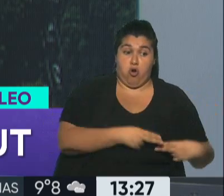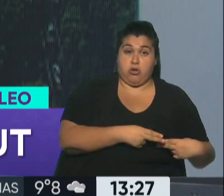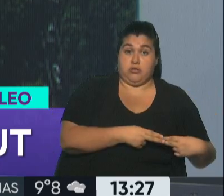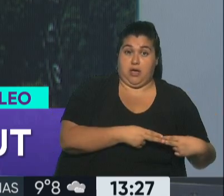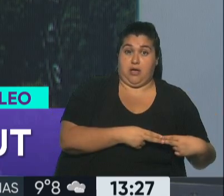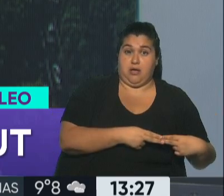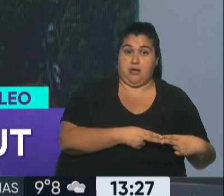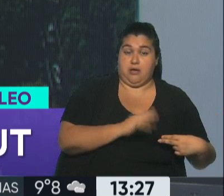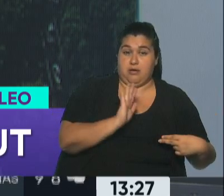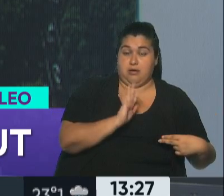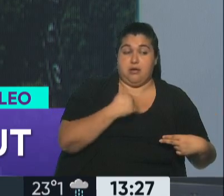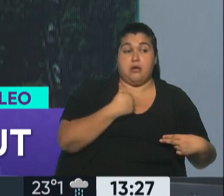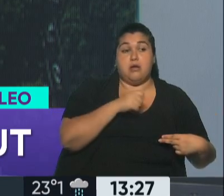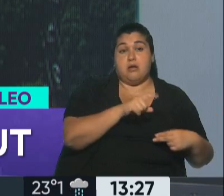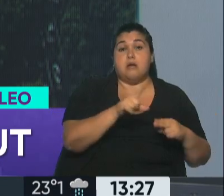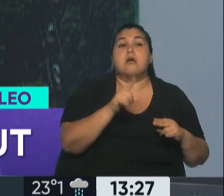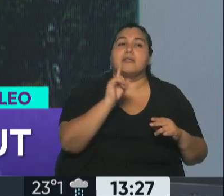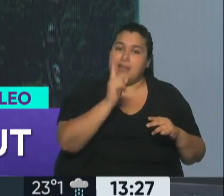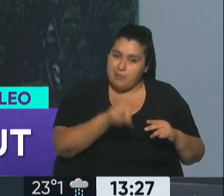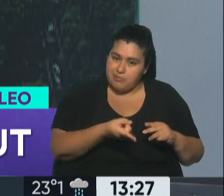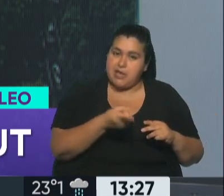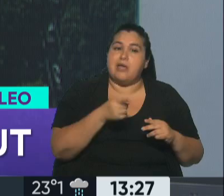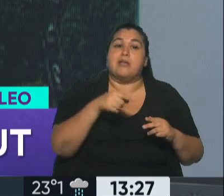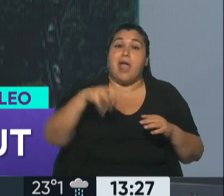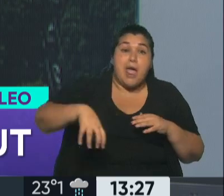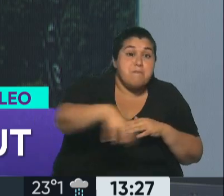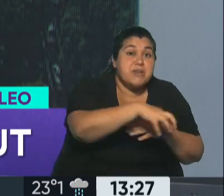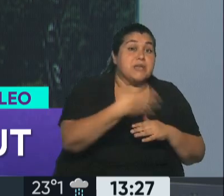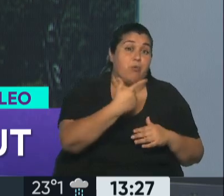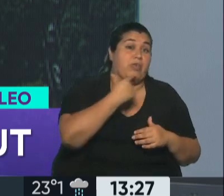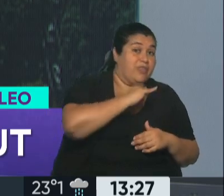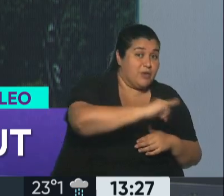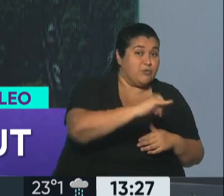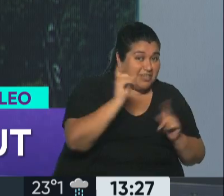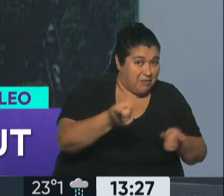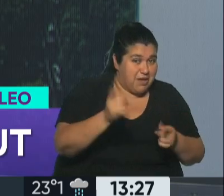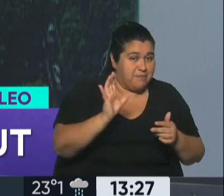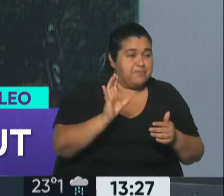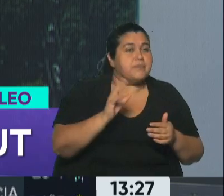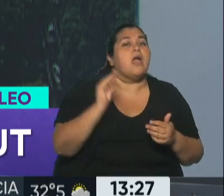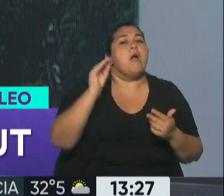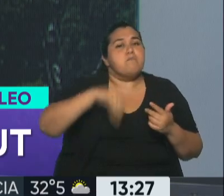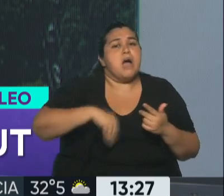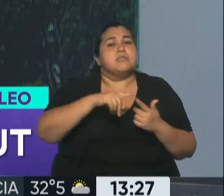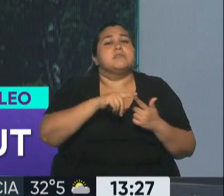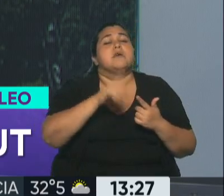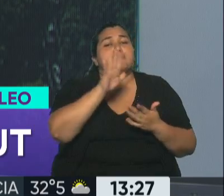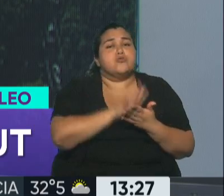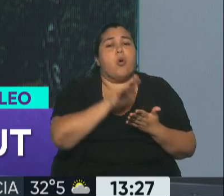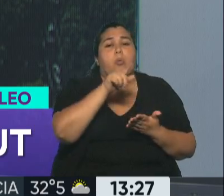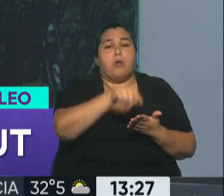tiene o podría tener con las empresas privadas, que además también podrían denunciarlo penalmente, y hasta inclusive otros delitos, como podría ser